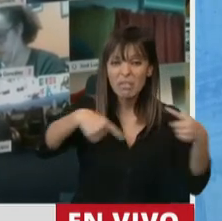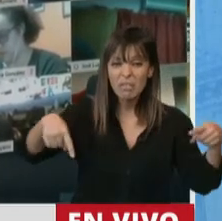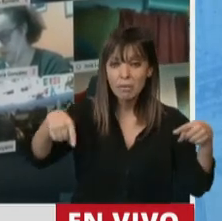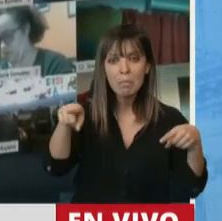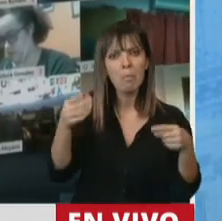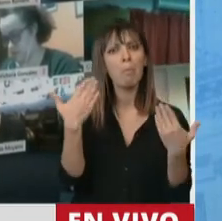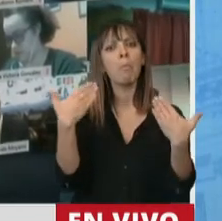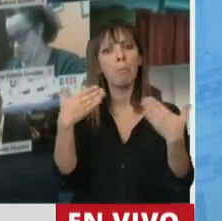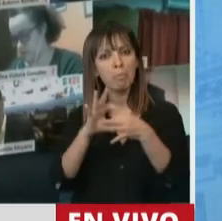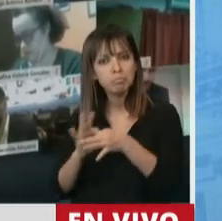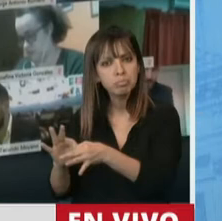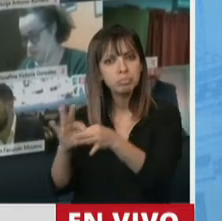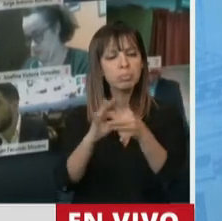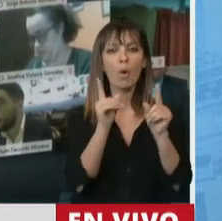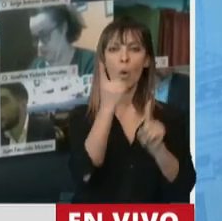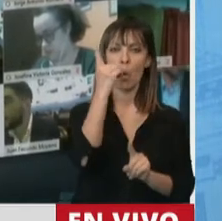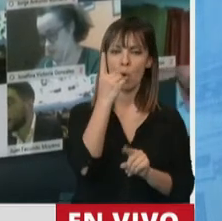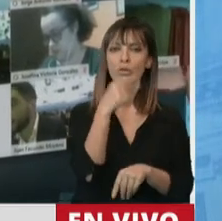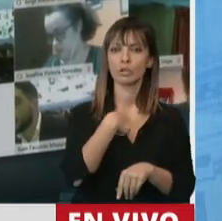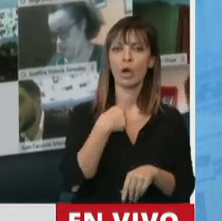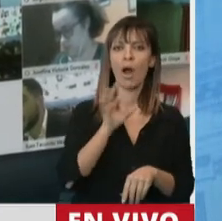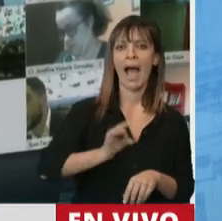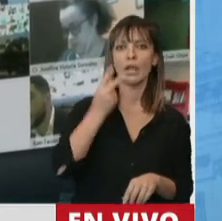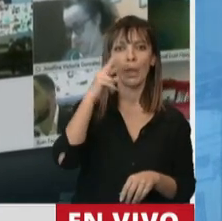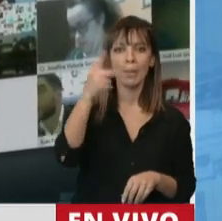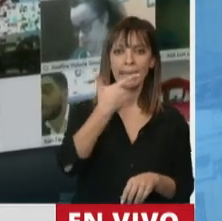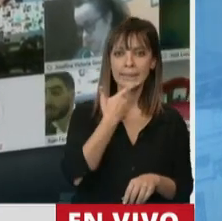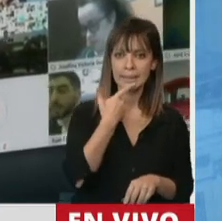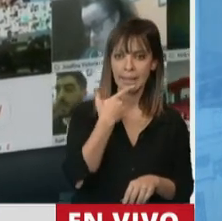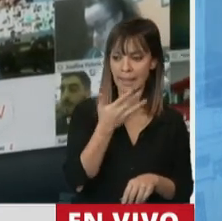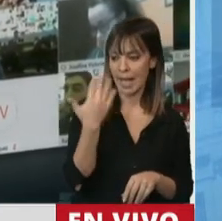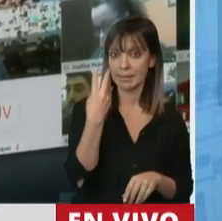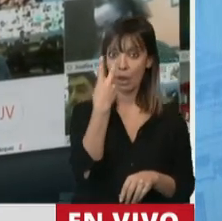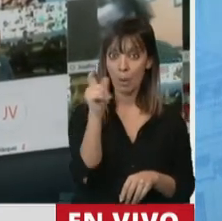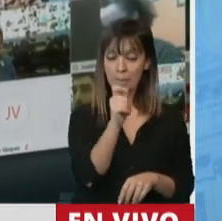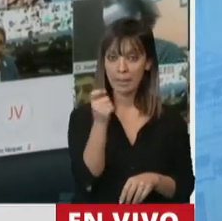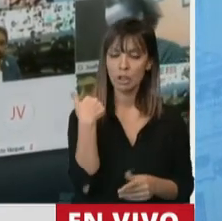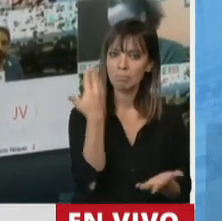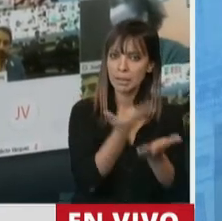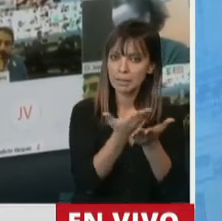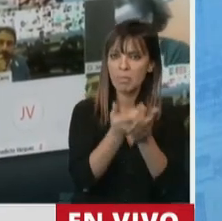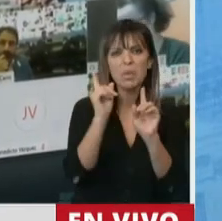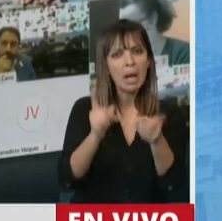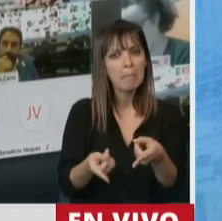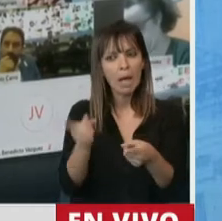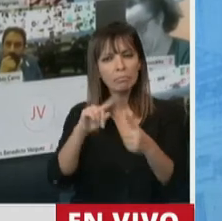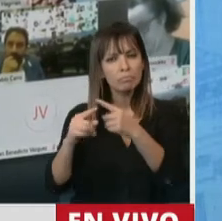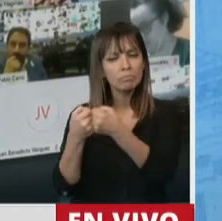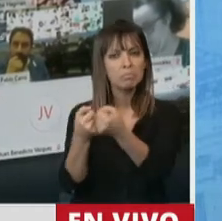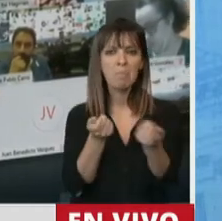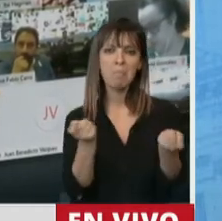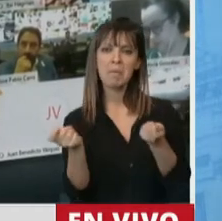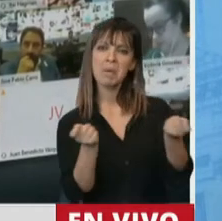uno que presenté en el 2017 y lo volví a presentar hace dos meses, sino por la capacidad de articular el consenso.